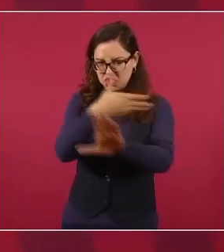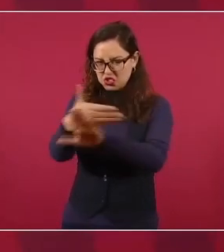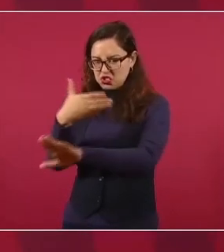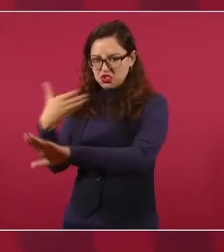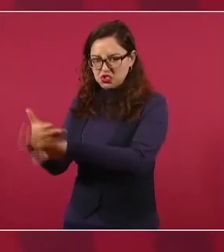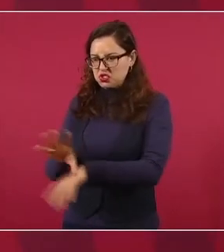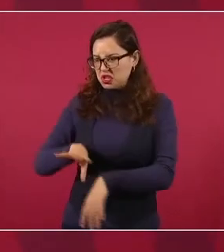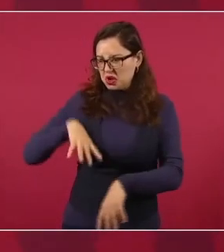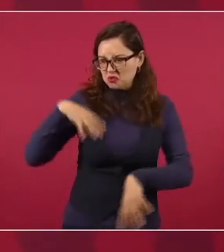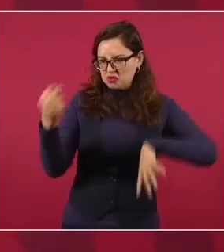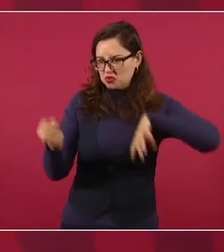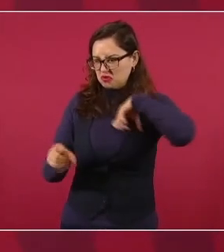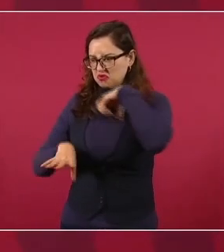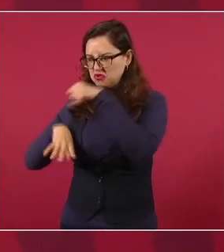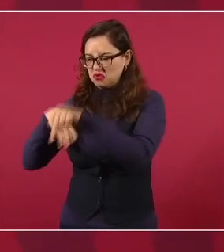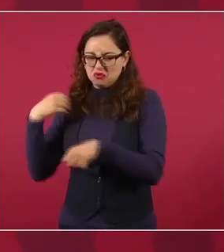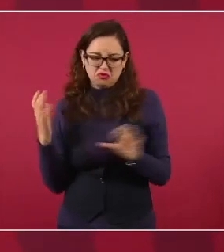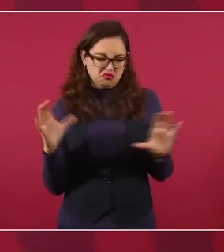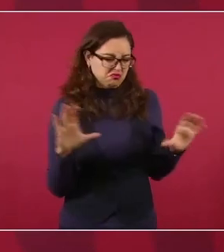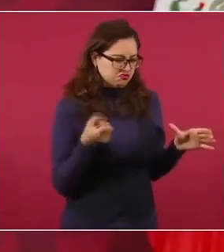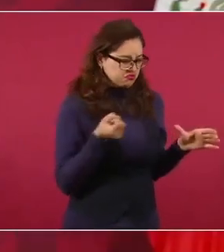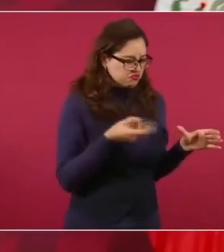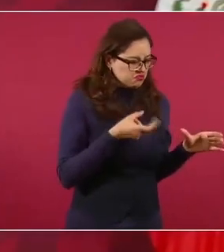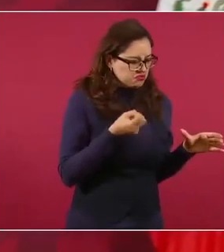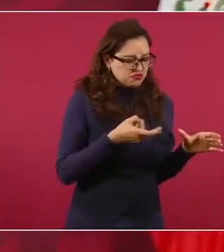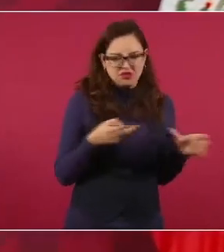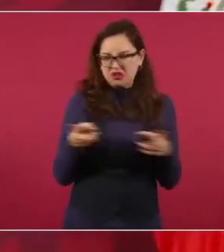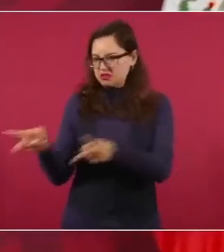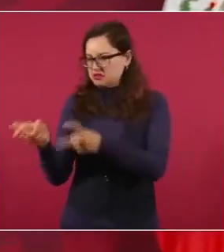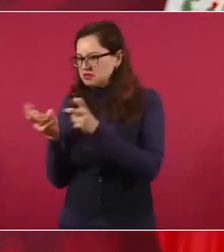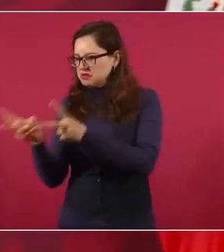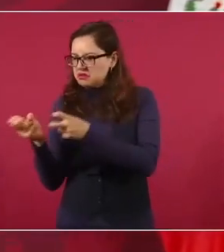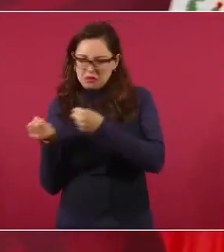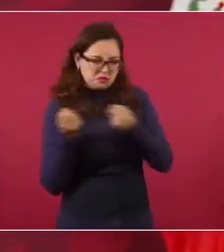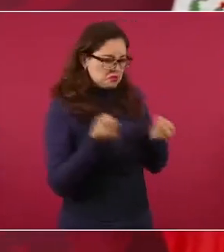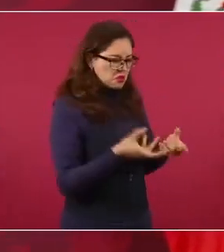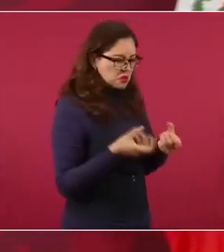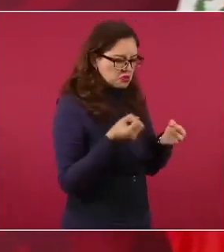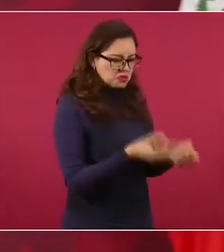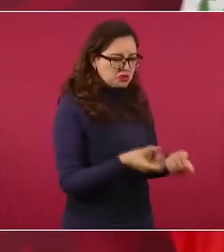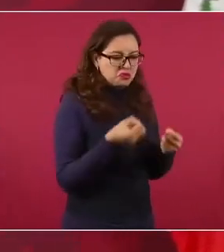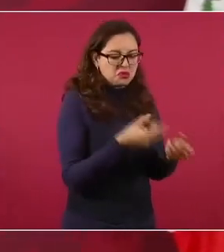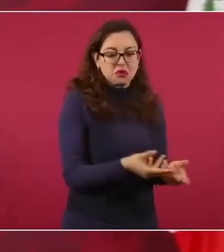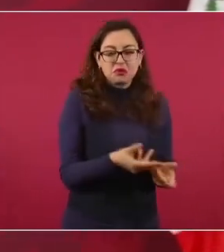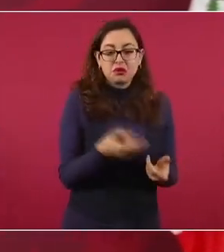saqueando lo que es el pueblo.